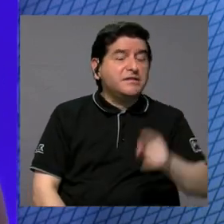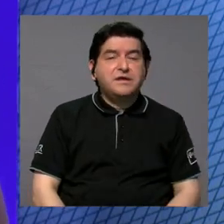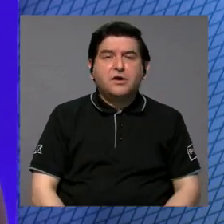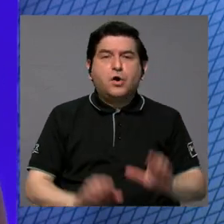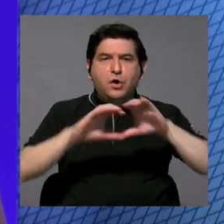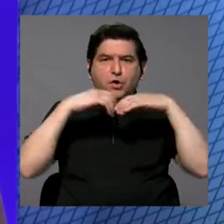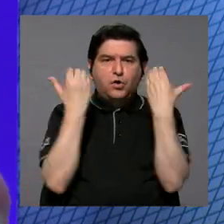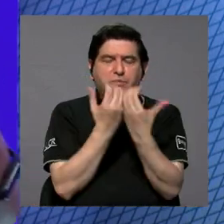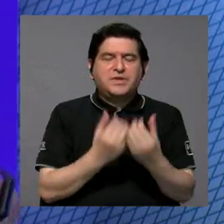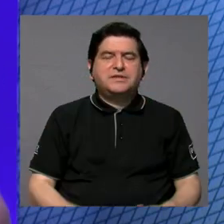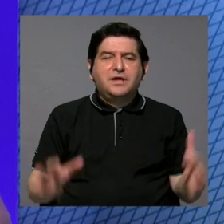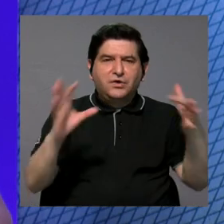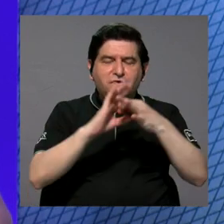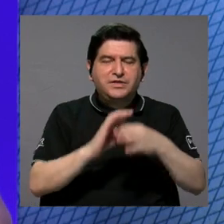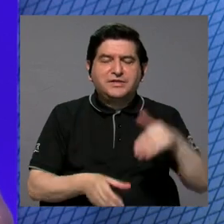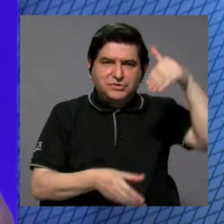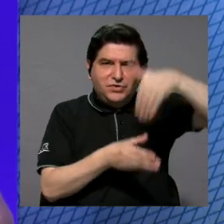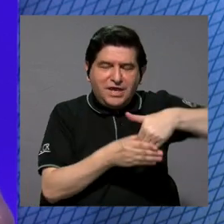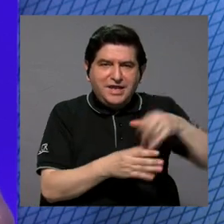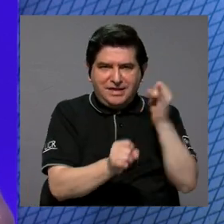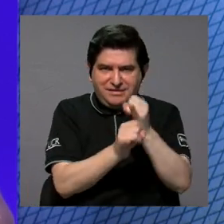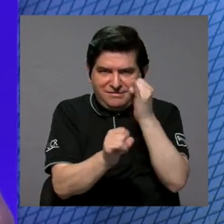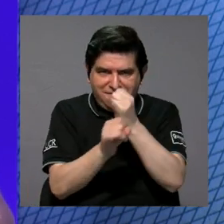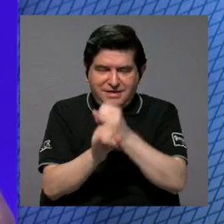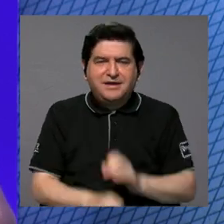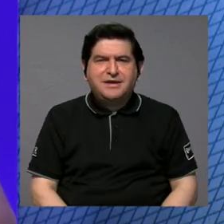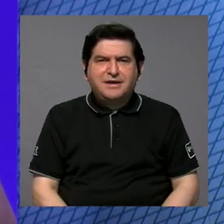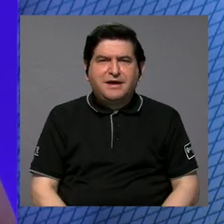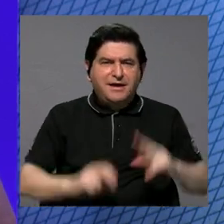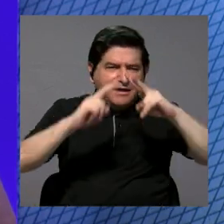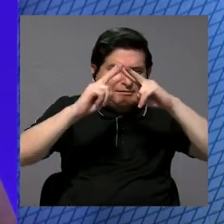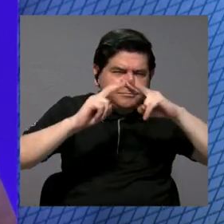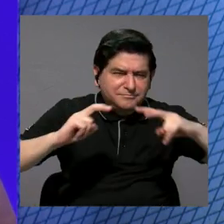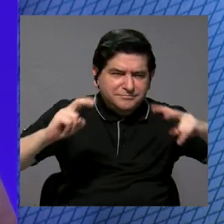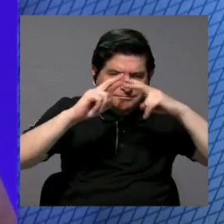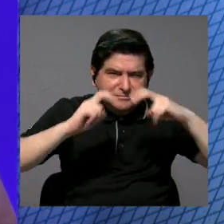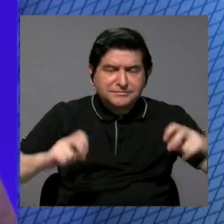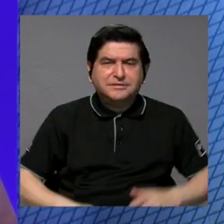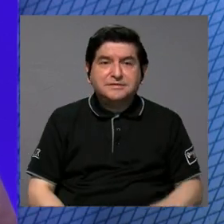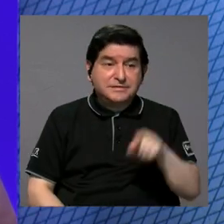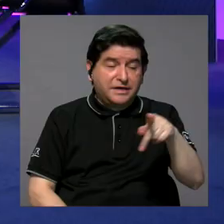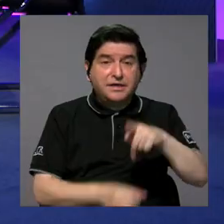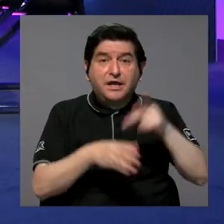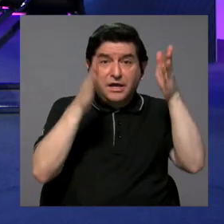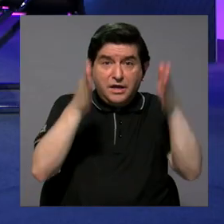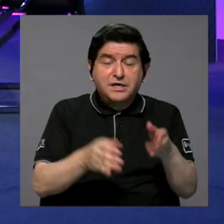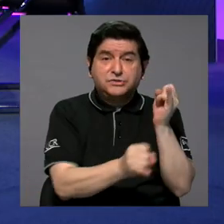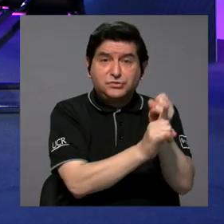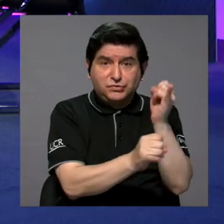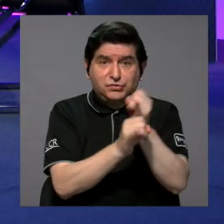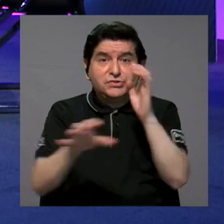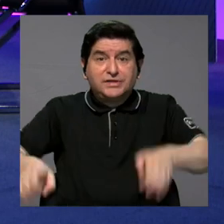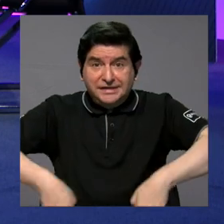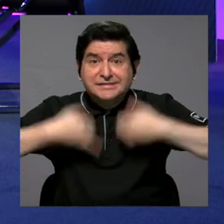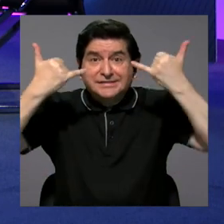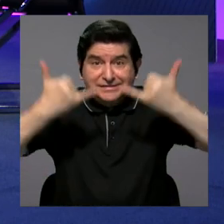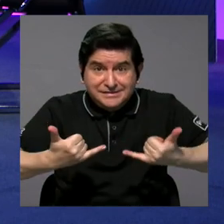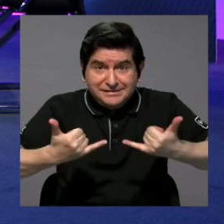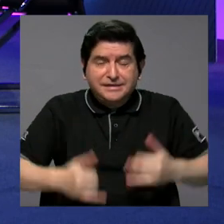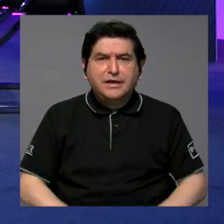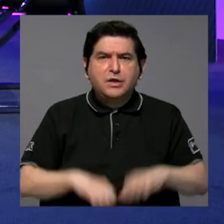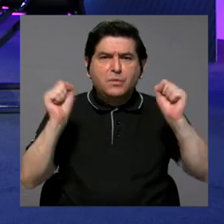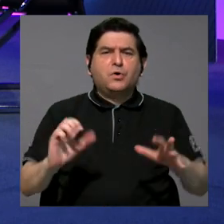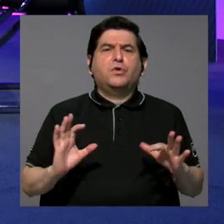coordinación interinstitucional que existen, mapear realmente a estos actores institucionales que existen para